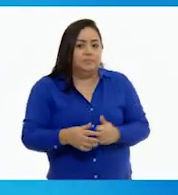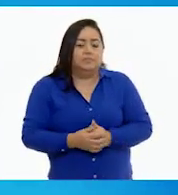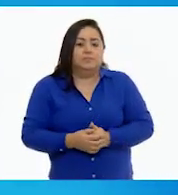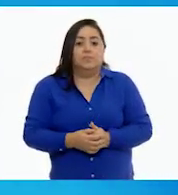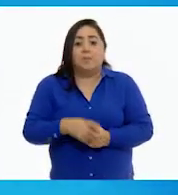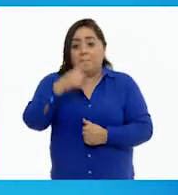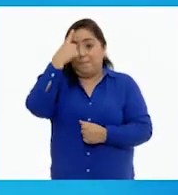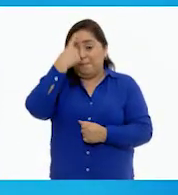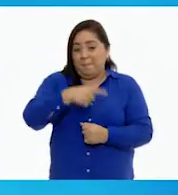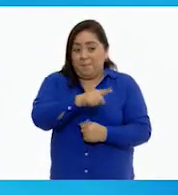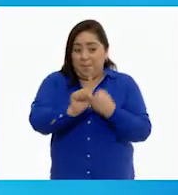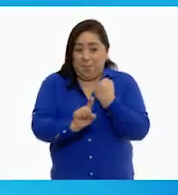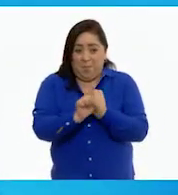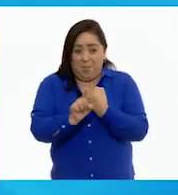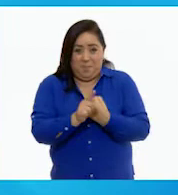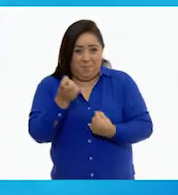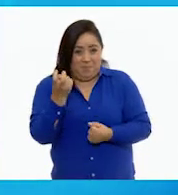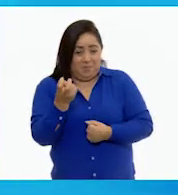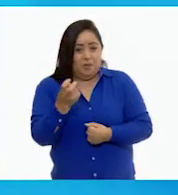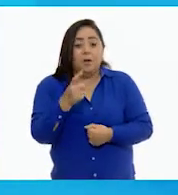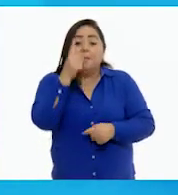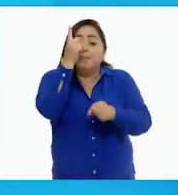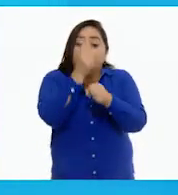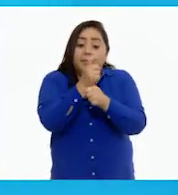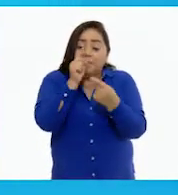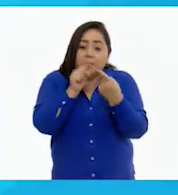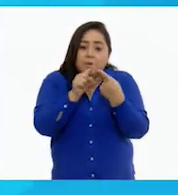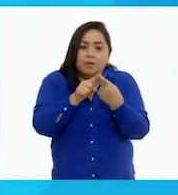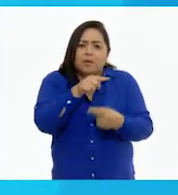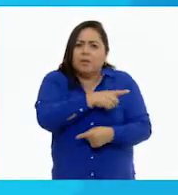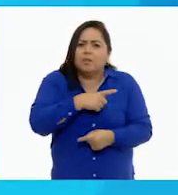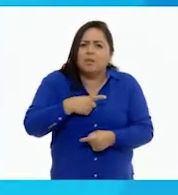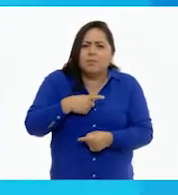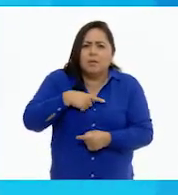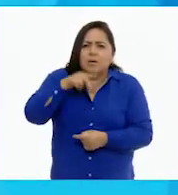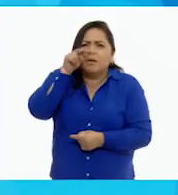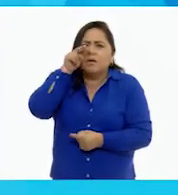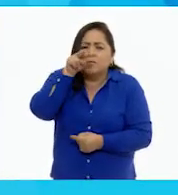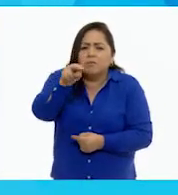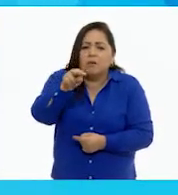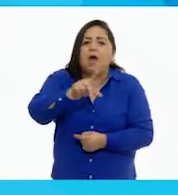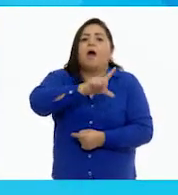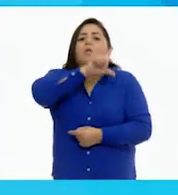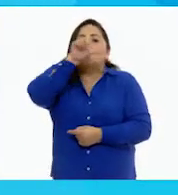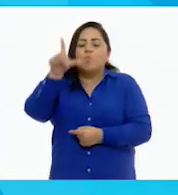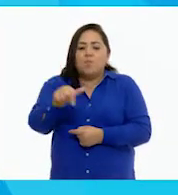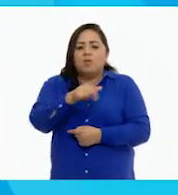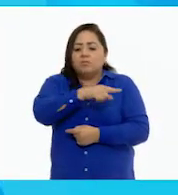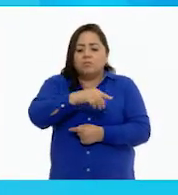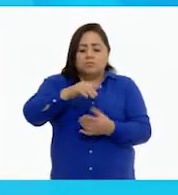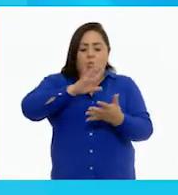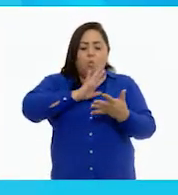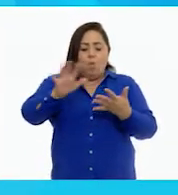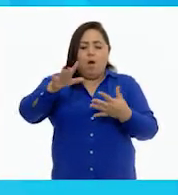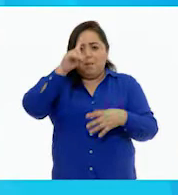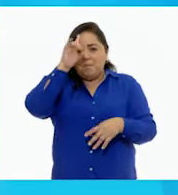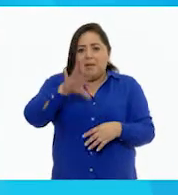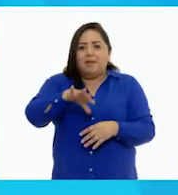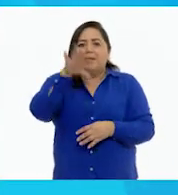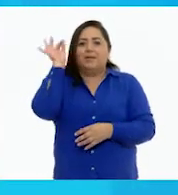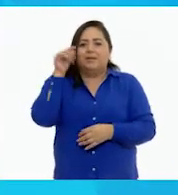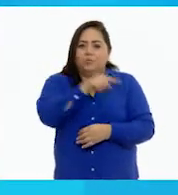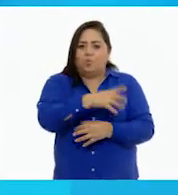Para resolver un problema, primero identifícalo y enlista las opciones que tienes para